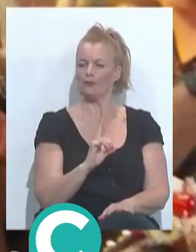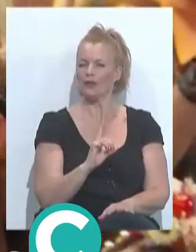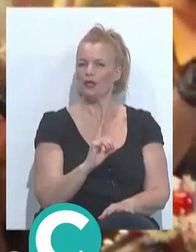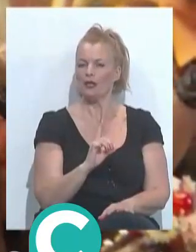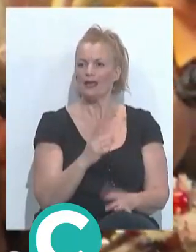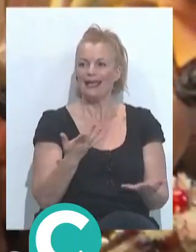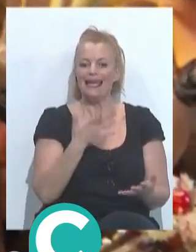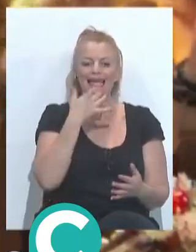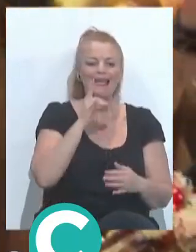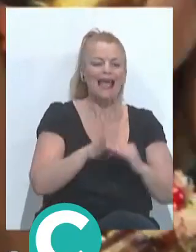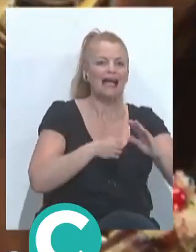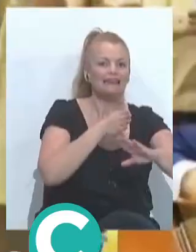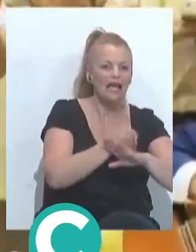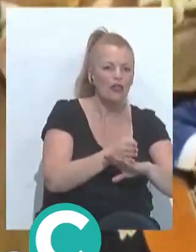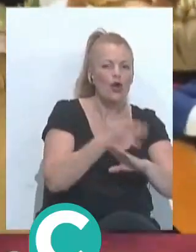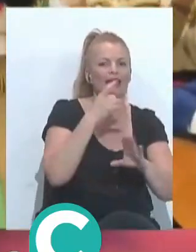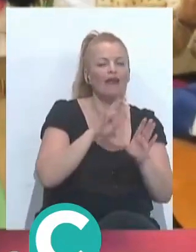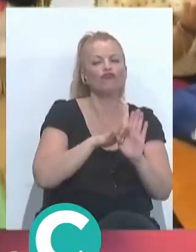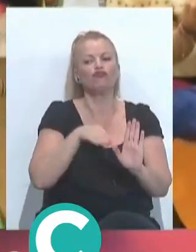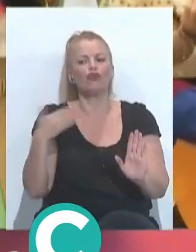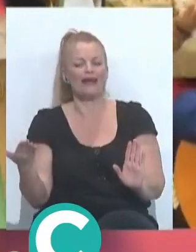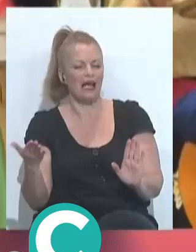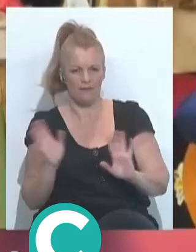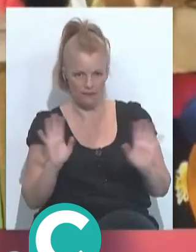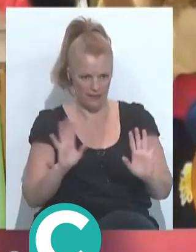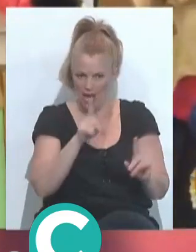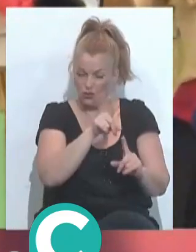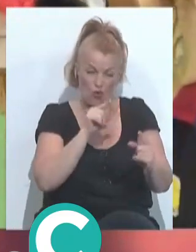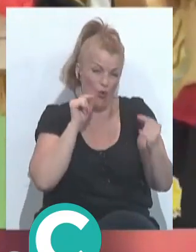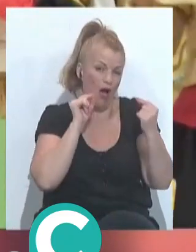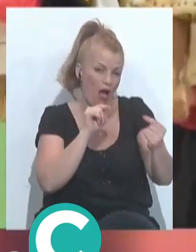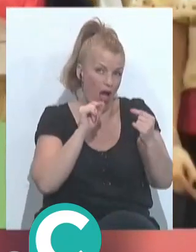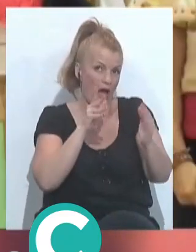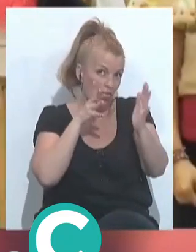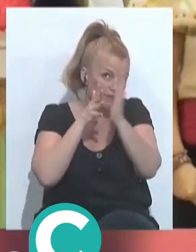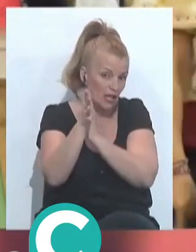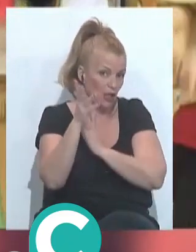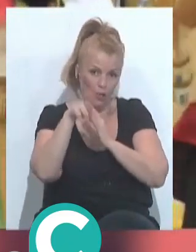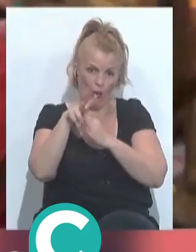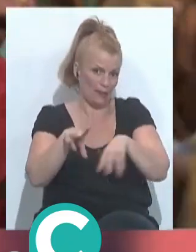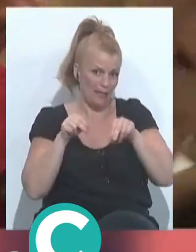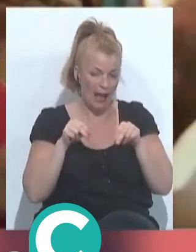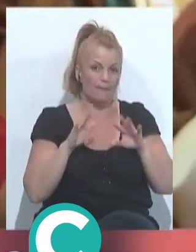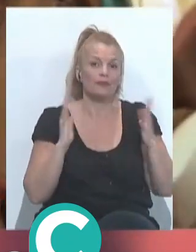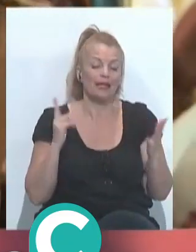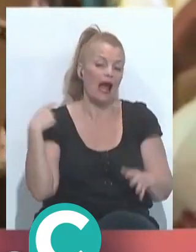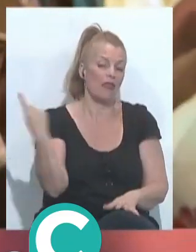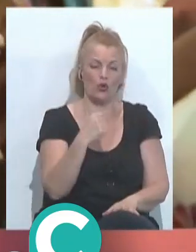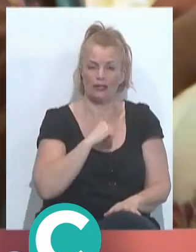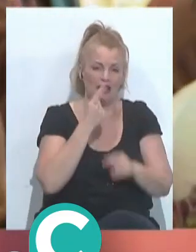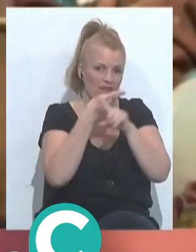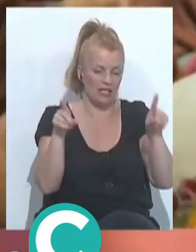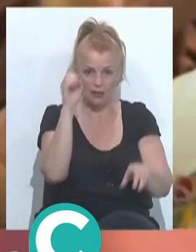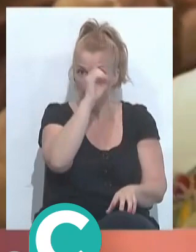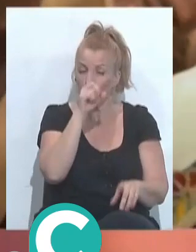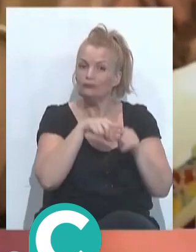ya quién ha entrado, quién se tenía que haber quedado fuera, porque al final esto es el eterno debate y cada uno tenemos una final diferente, pero sí habrá que